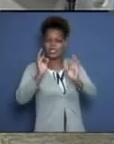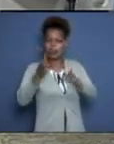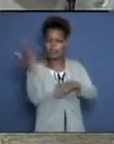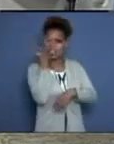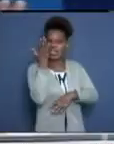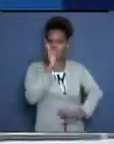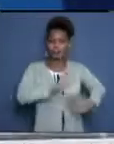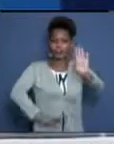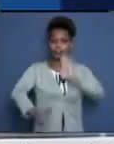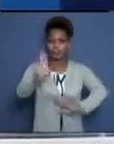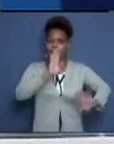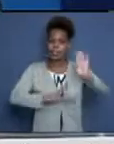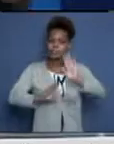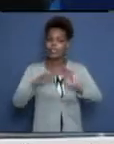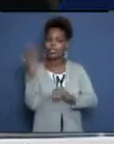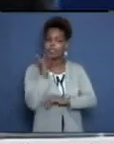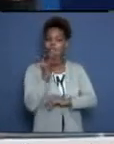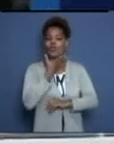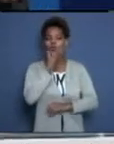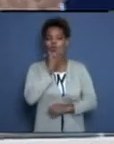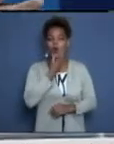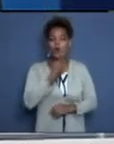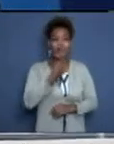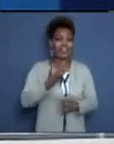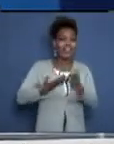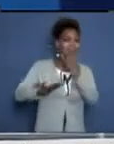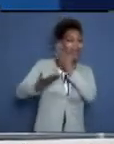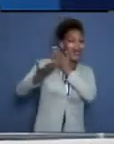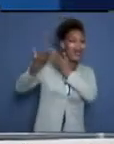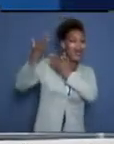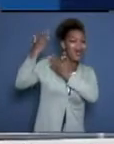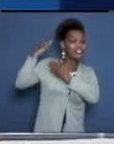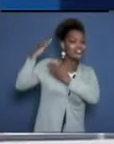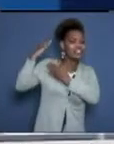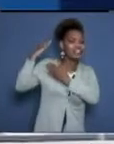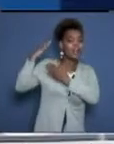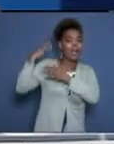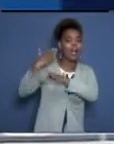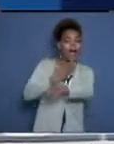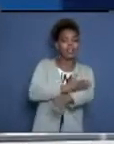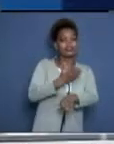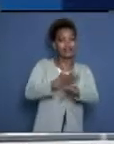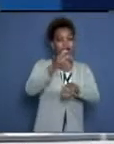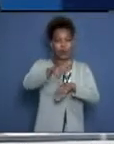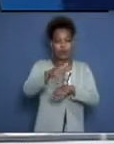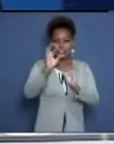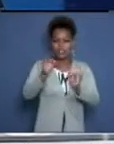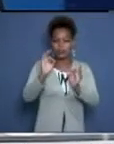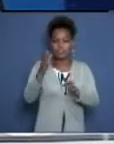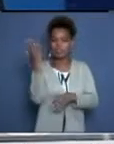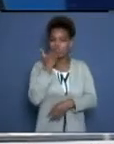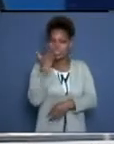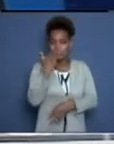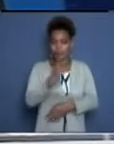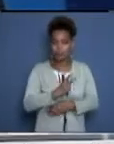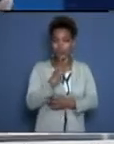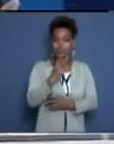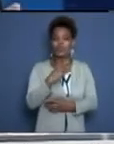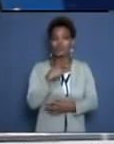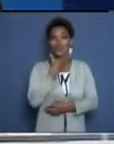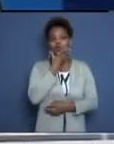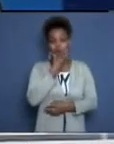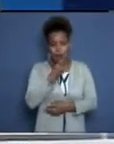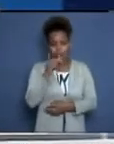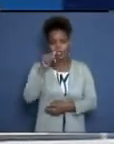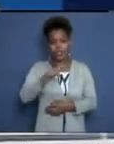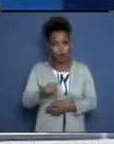revolución, en todos los escenarios, desde Carlos Manuel de Césped hasta la actualidad. Entonces, obviamente que eso es de gran reconocimiento, debe